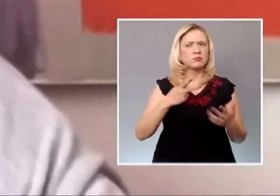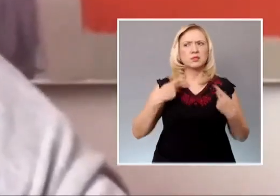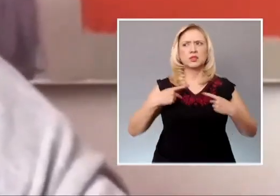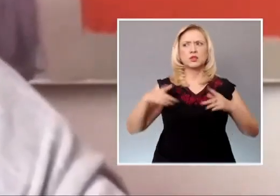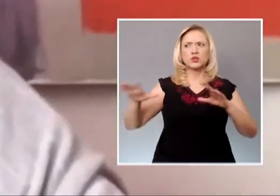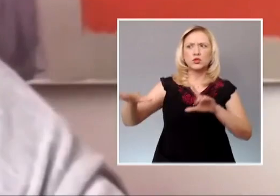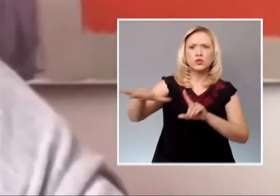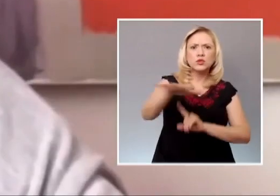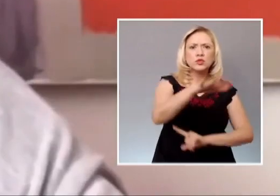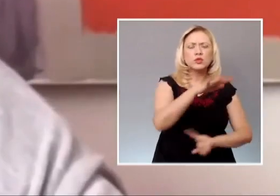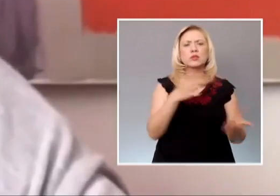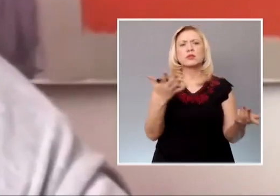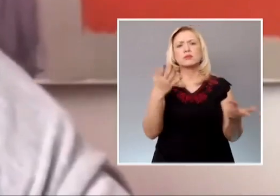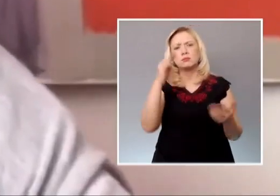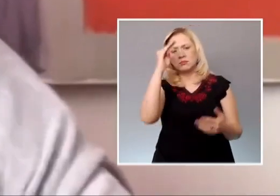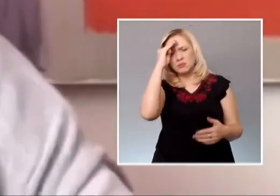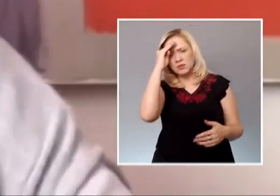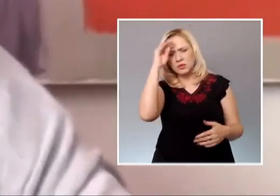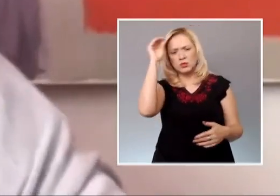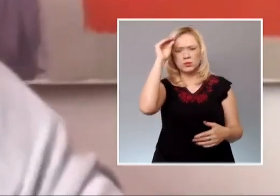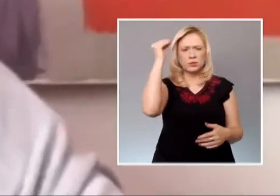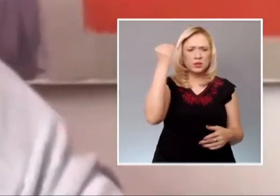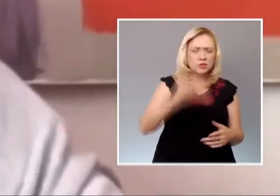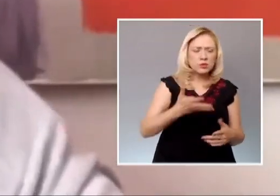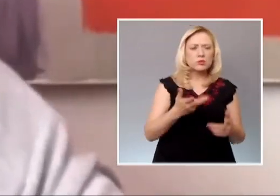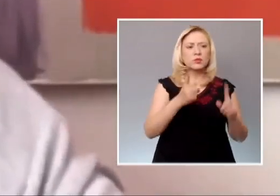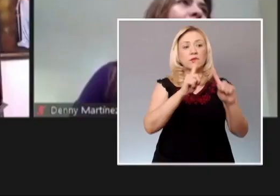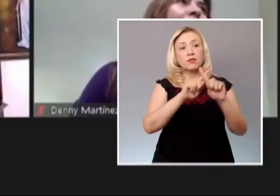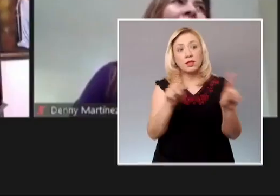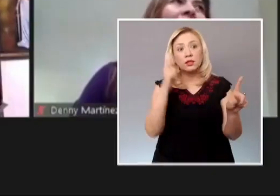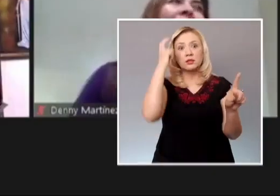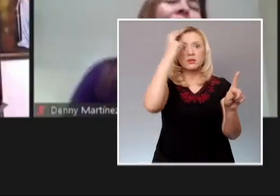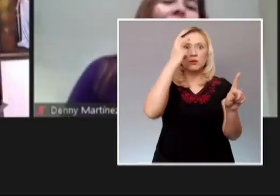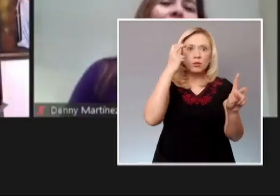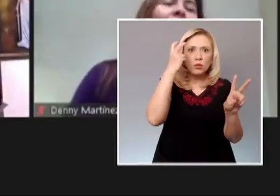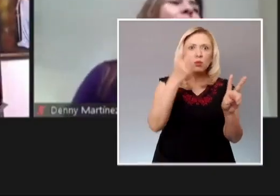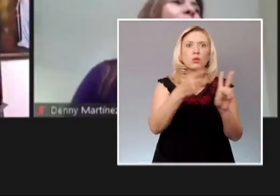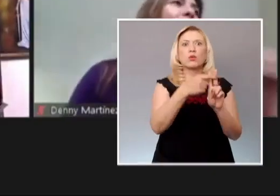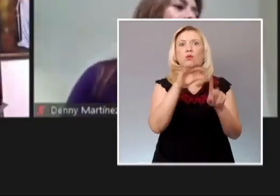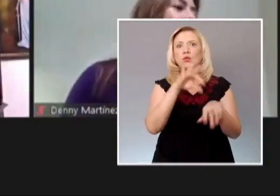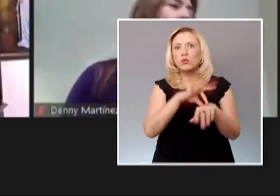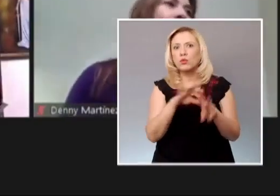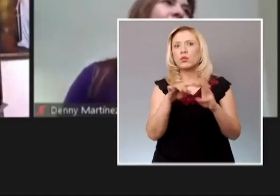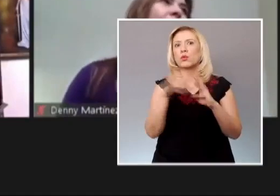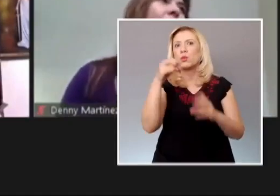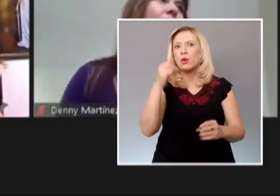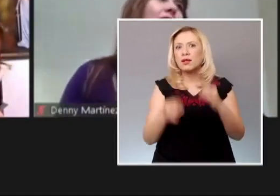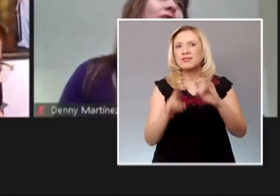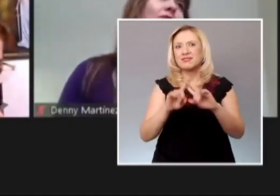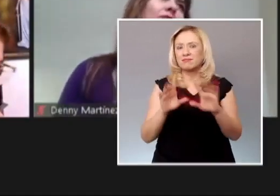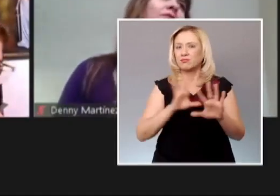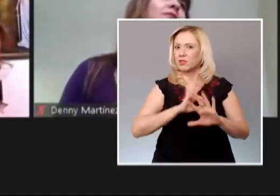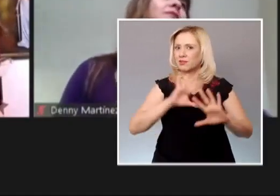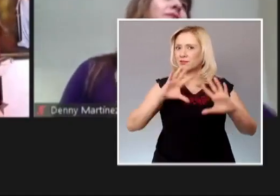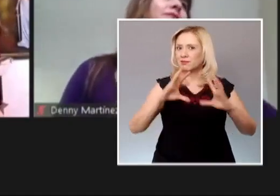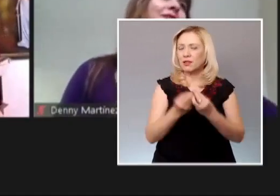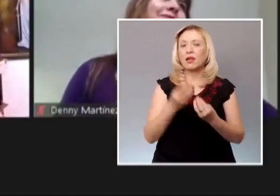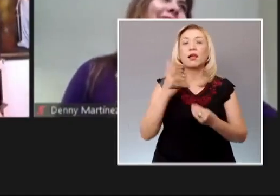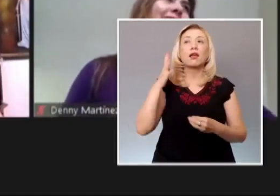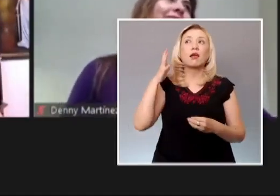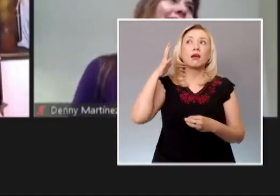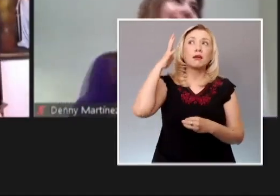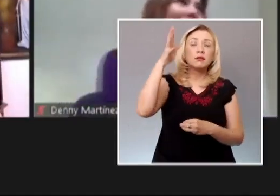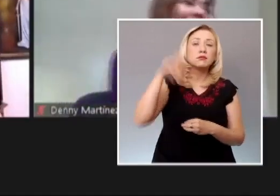crítico. Además, debe permitir el desarrollo de competencias para que los futuros impartidores de justicia cuenten con los elementos